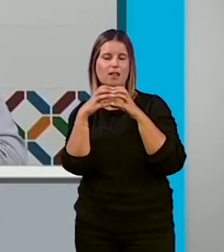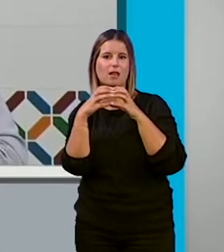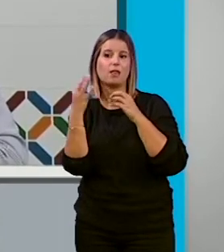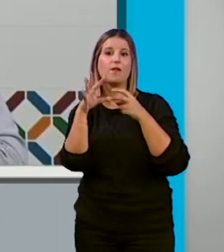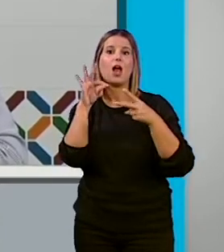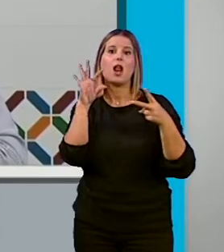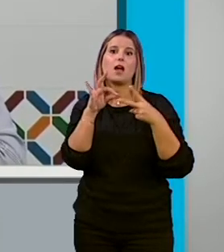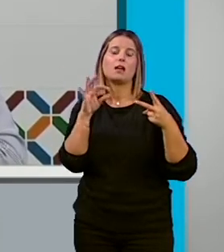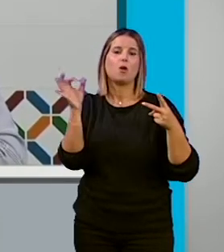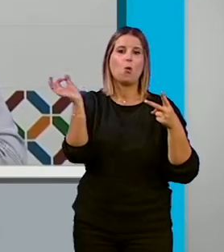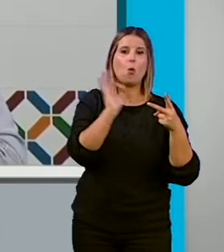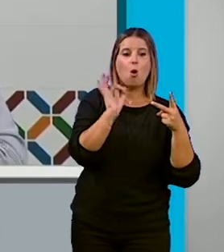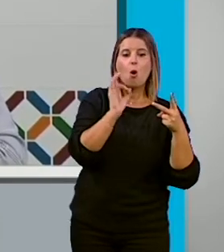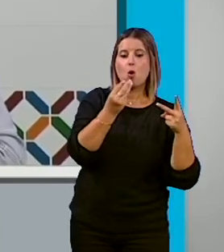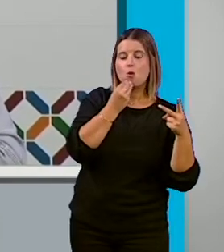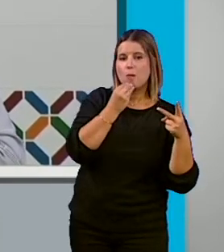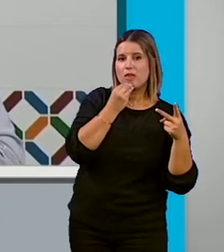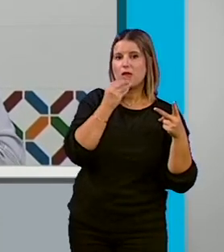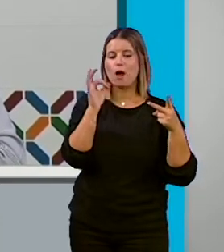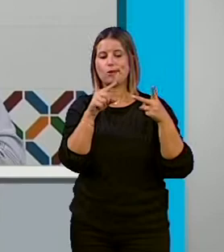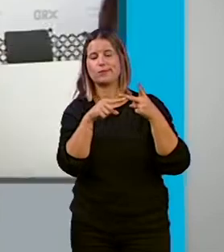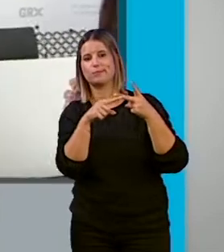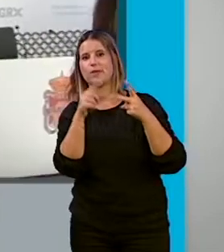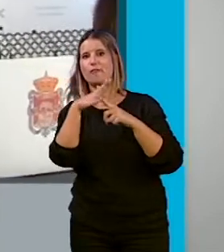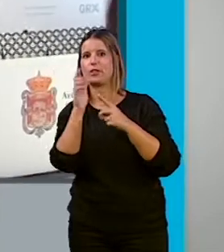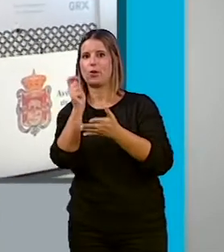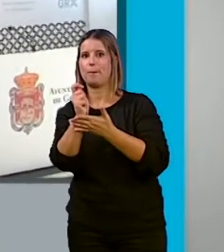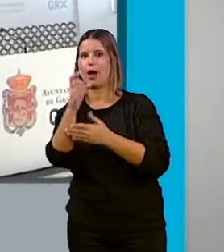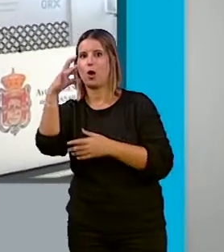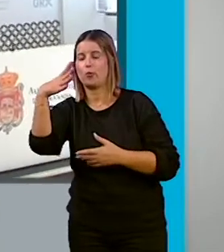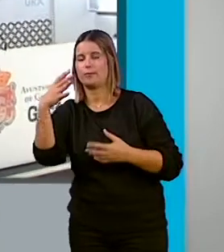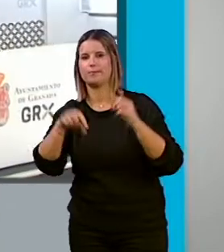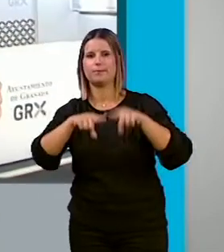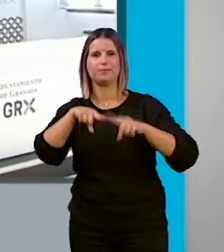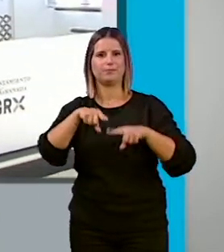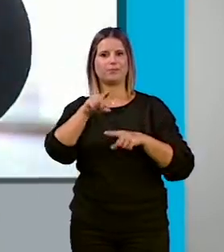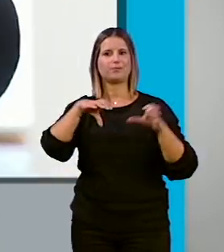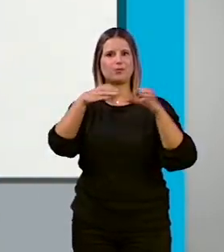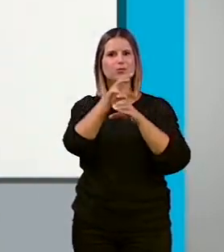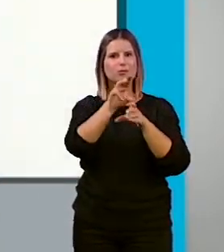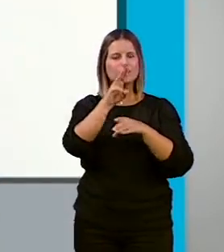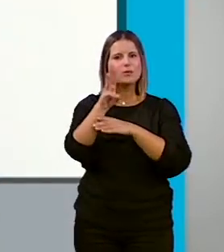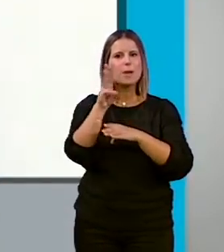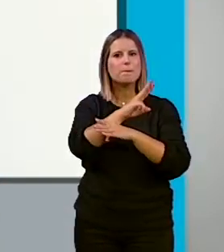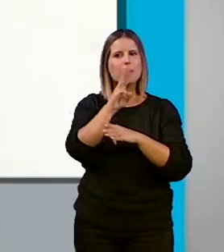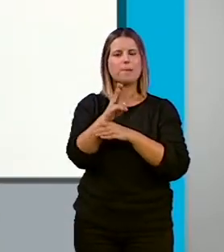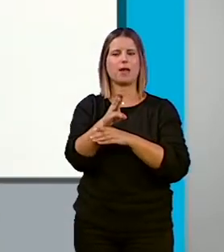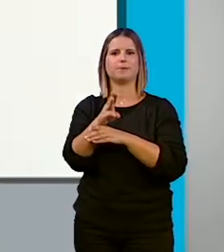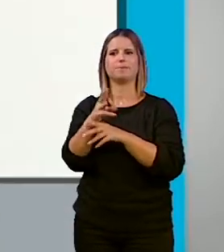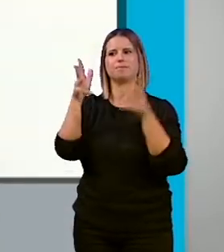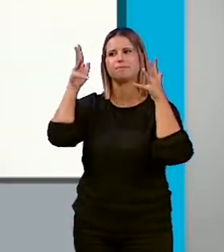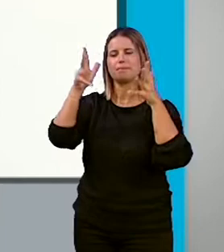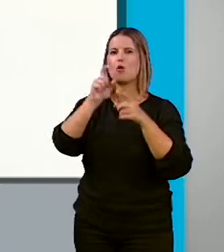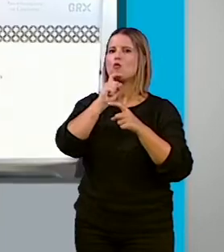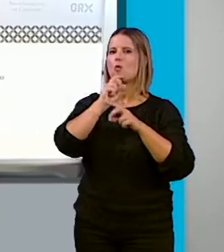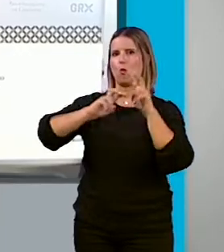que elegir o comen o pagan la luz. Desde el PP también han marcado cómo podrían encontrar dinero en las arcas municipales